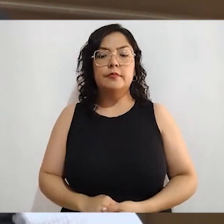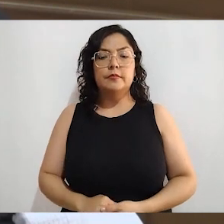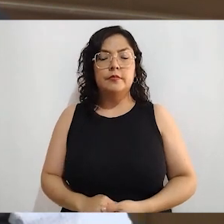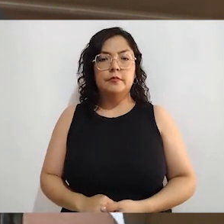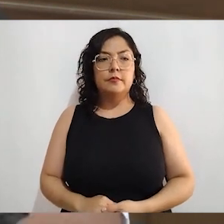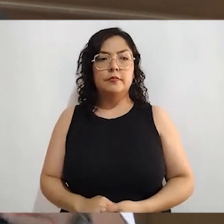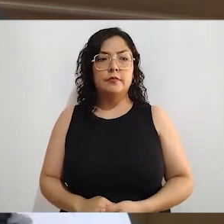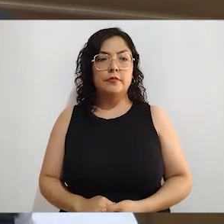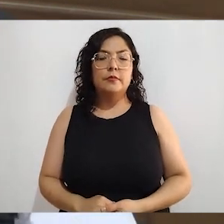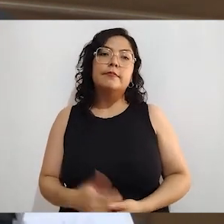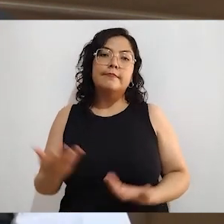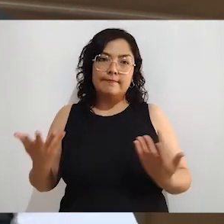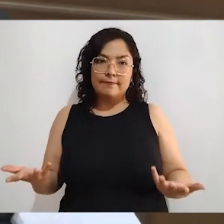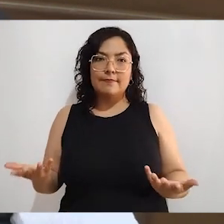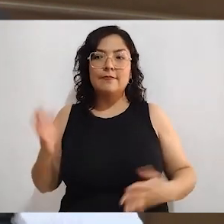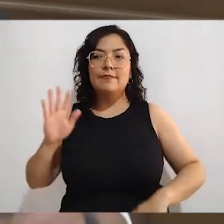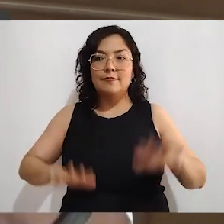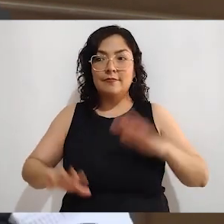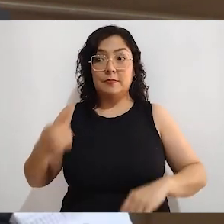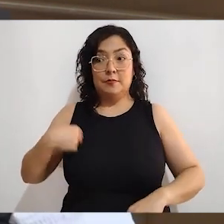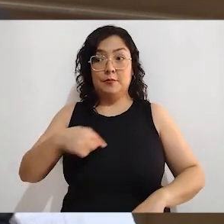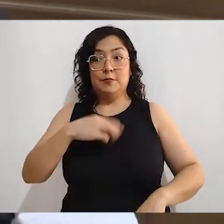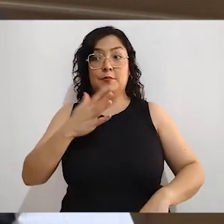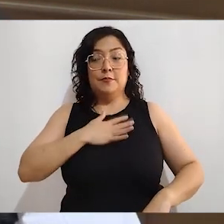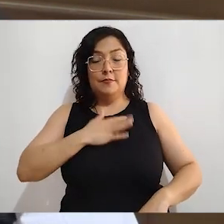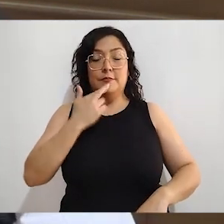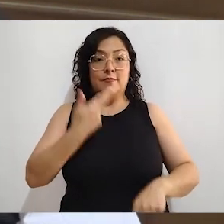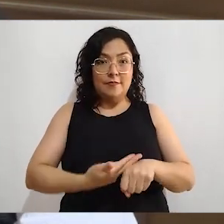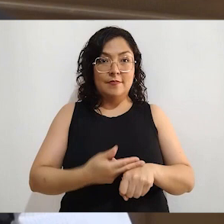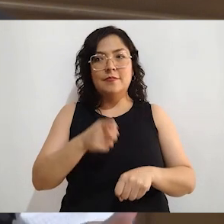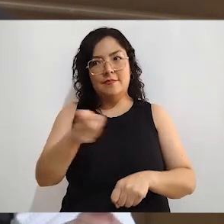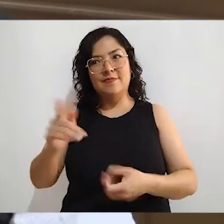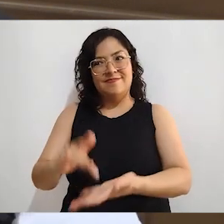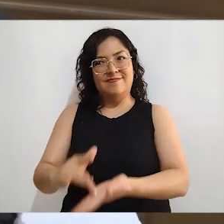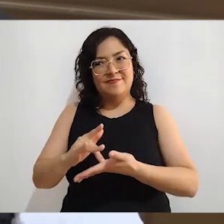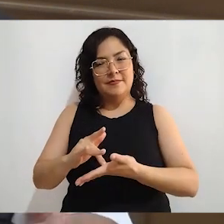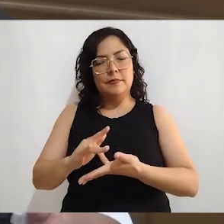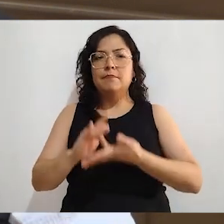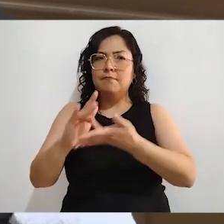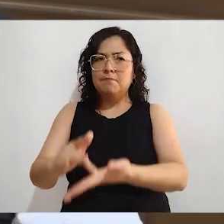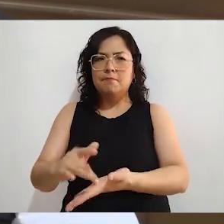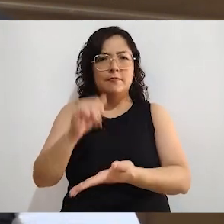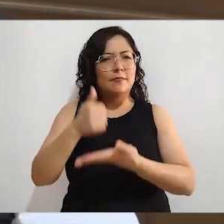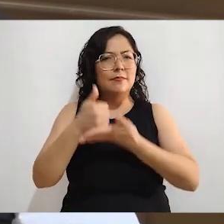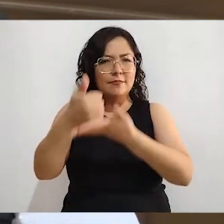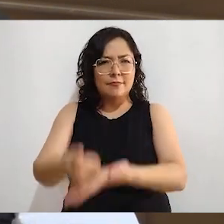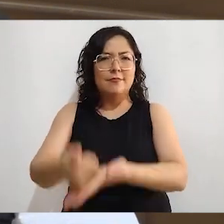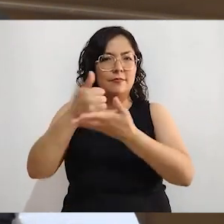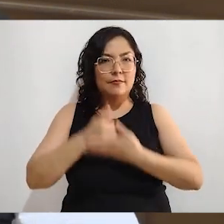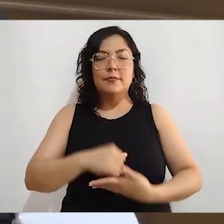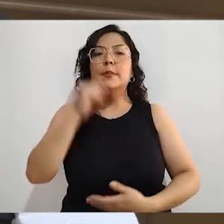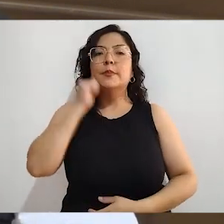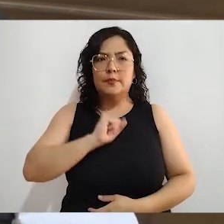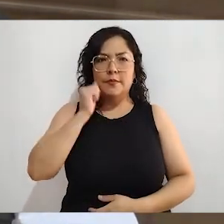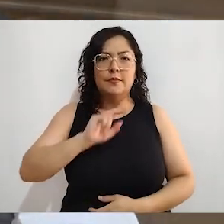coadyuvantes, y luego hay otras actividades en donde nosotros organizamos y el ya que apoya. Así estamos trabajando, creo que bastante bien. Así es,